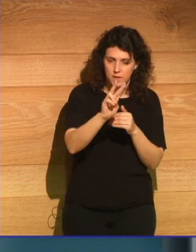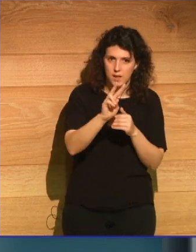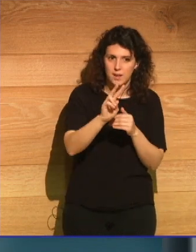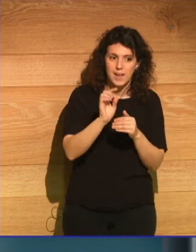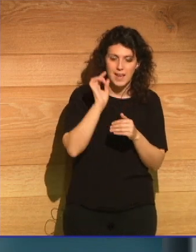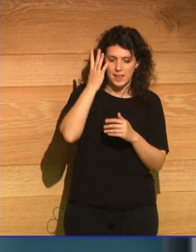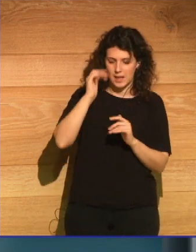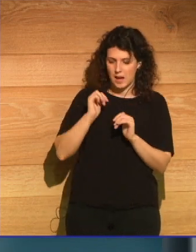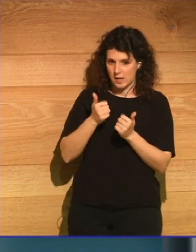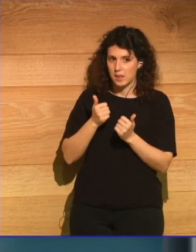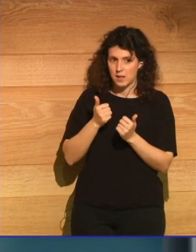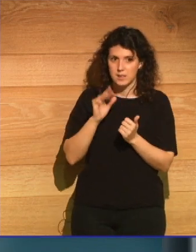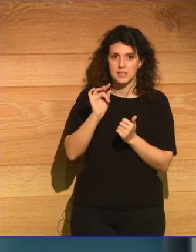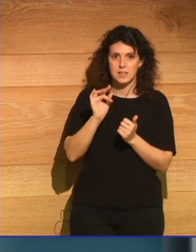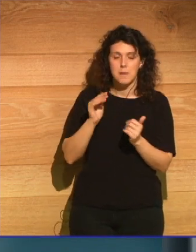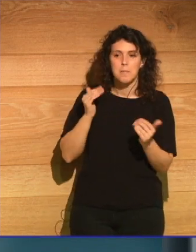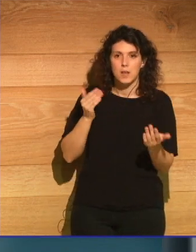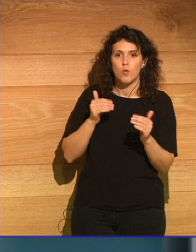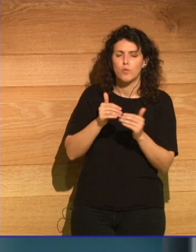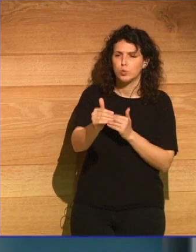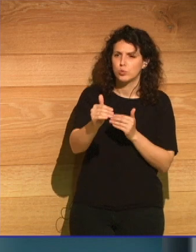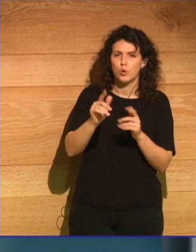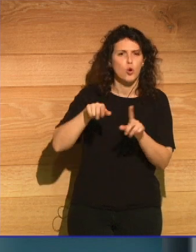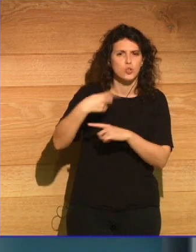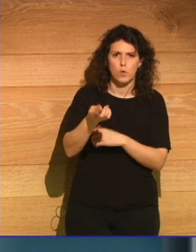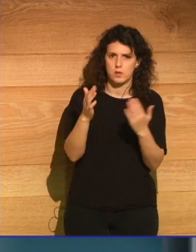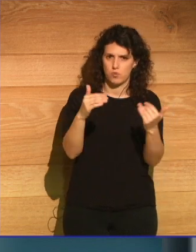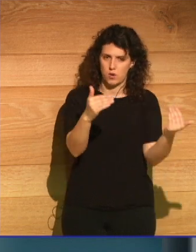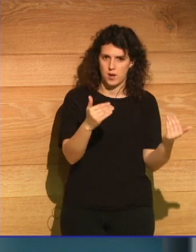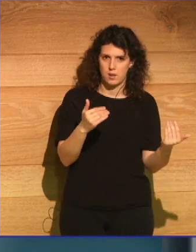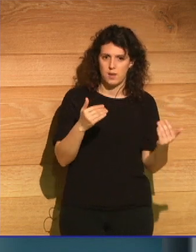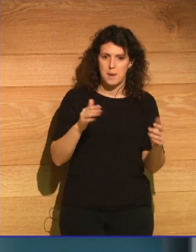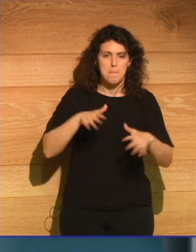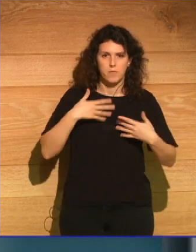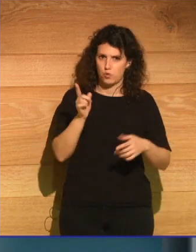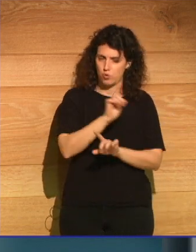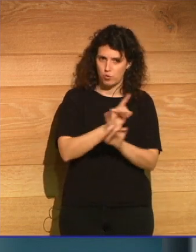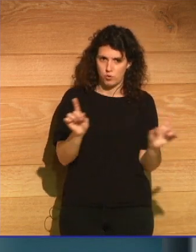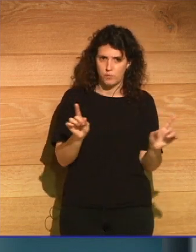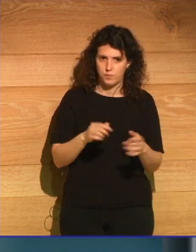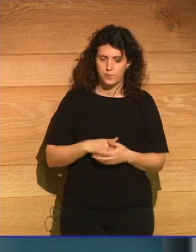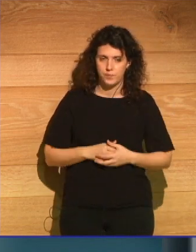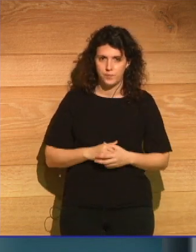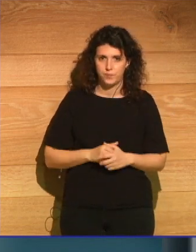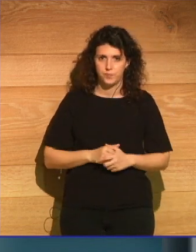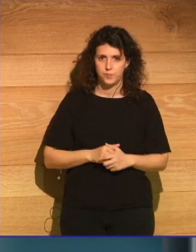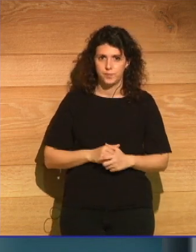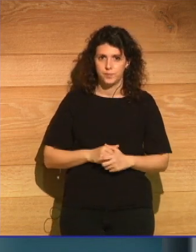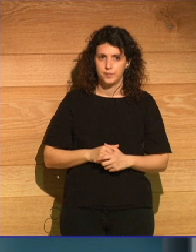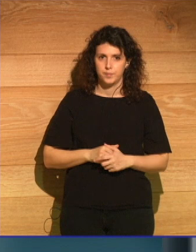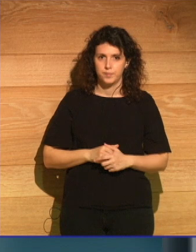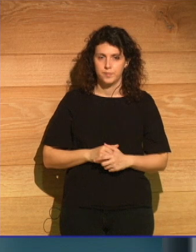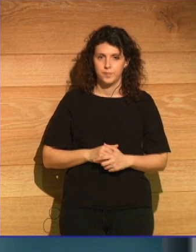inicial de que no existen consecuencias, de que no hay impacto por